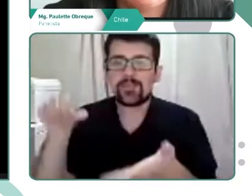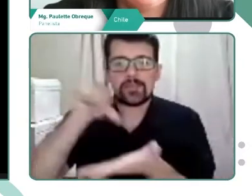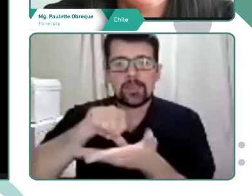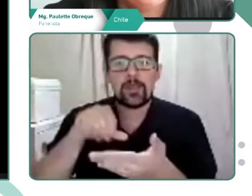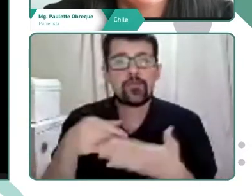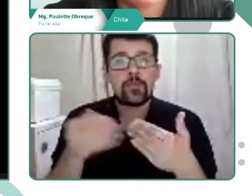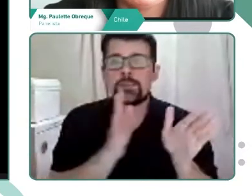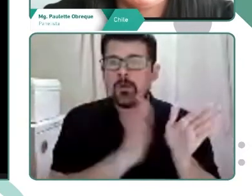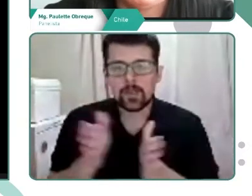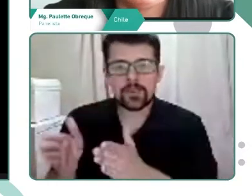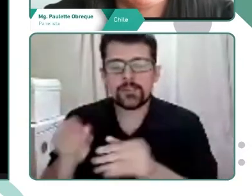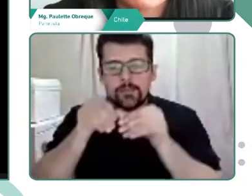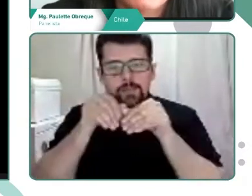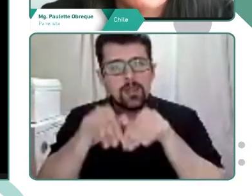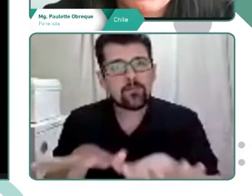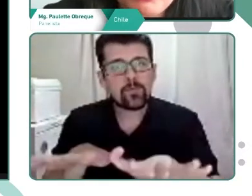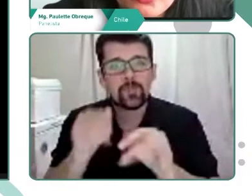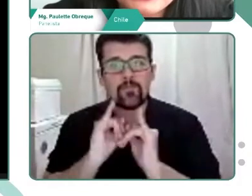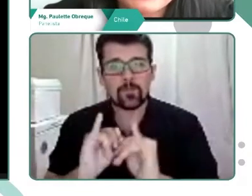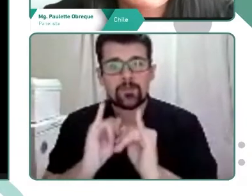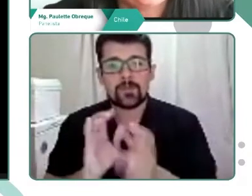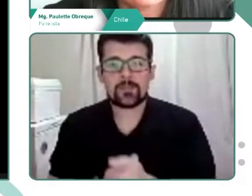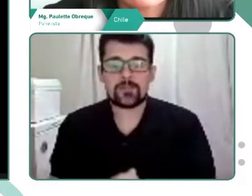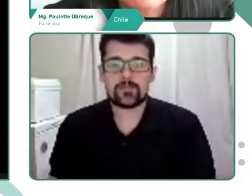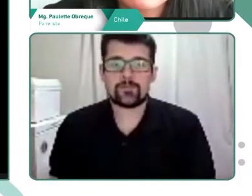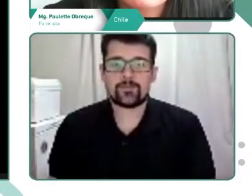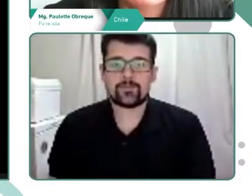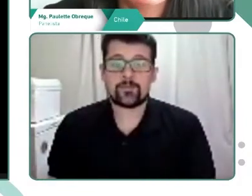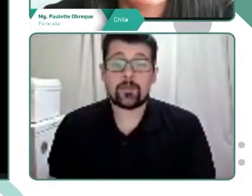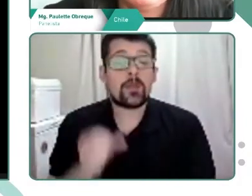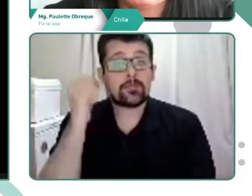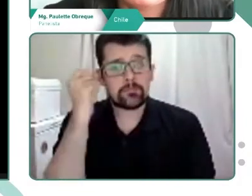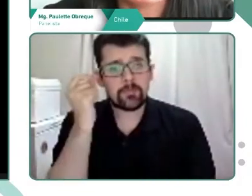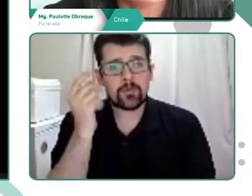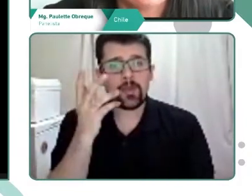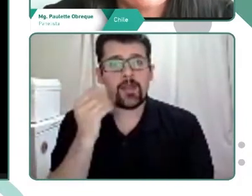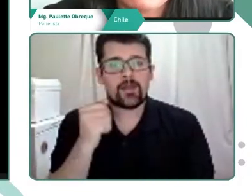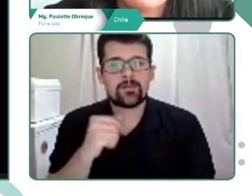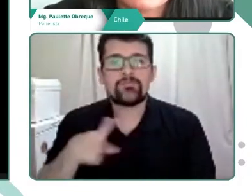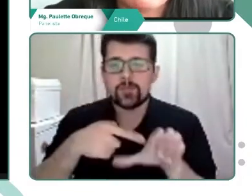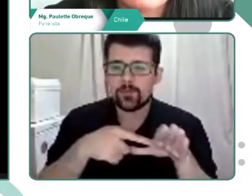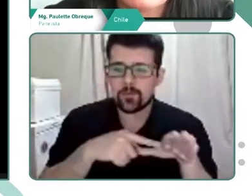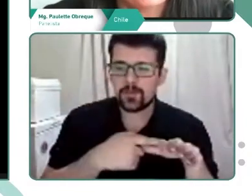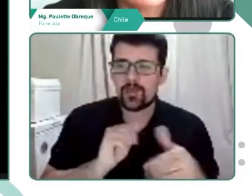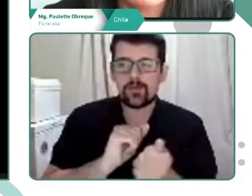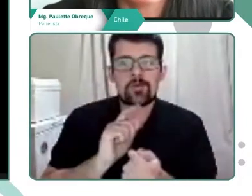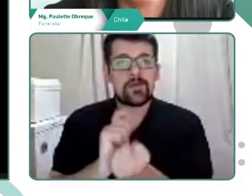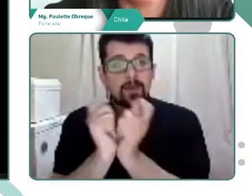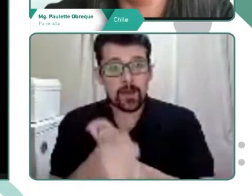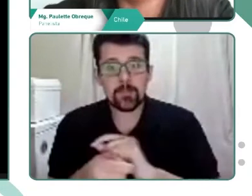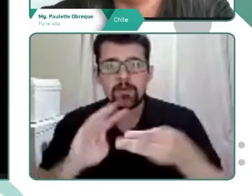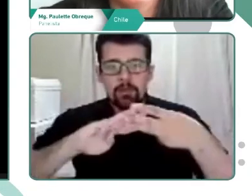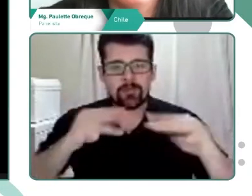organiza y difunde información digital. Nos dimos cuenta que la tecnología se transforma en una herramienta de